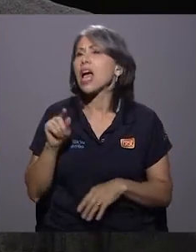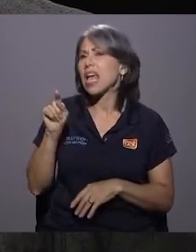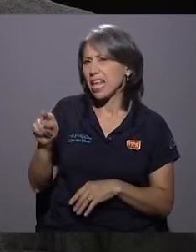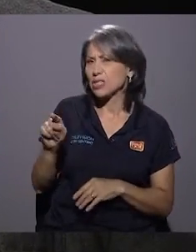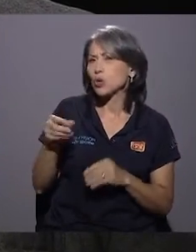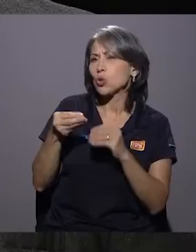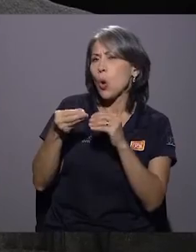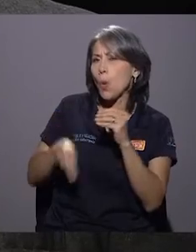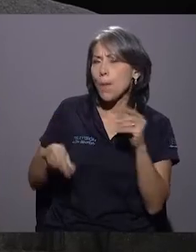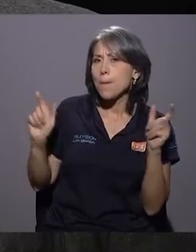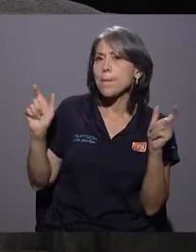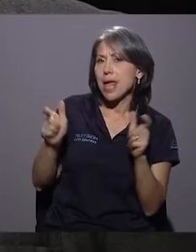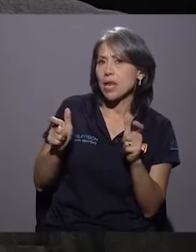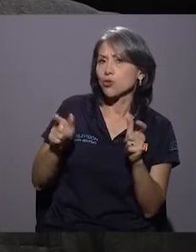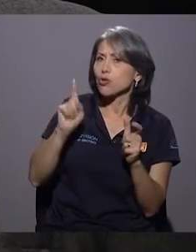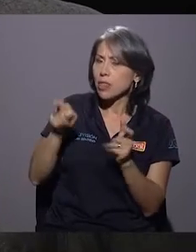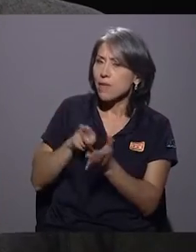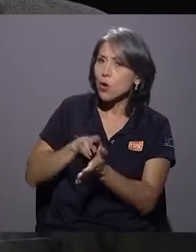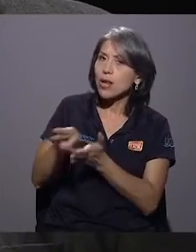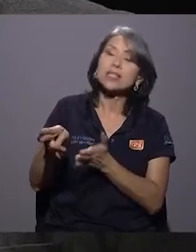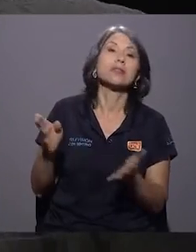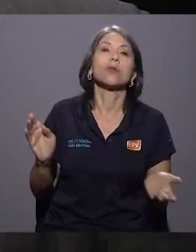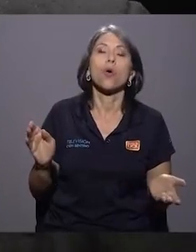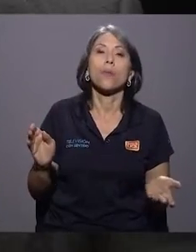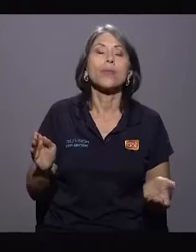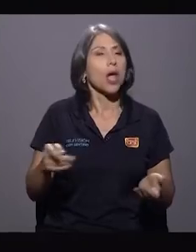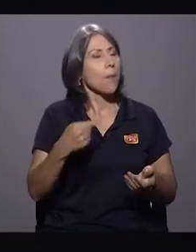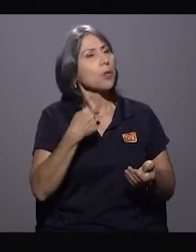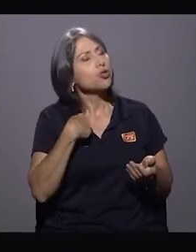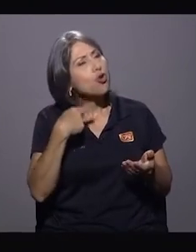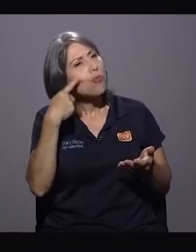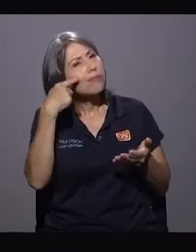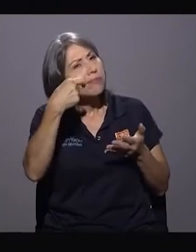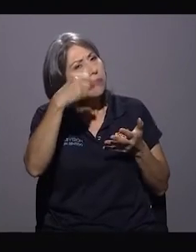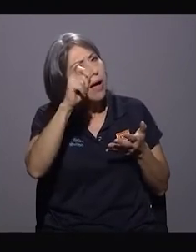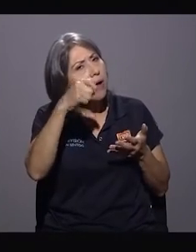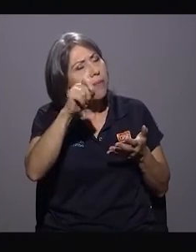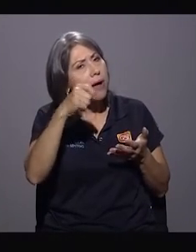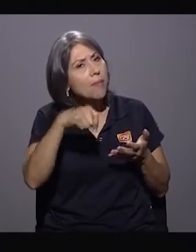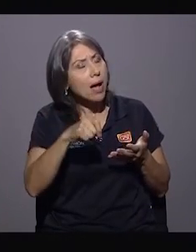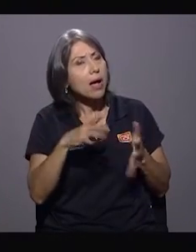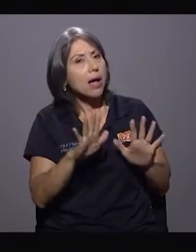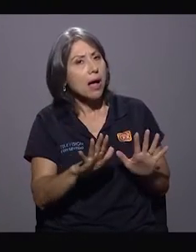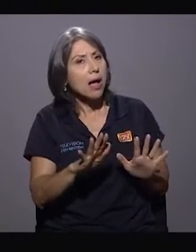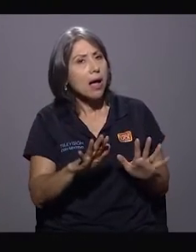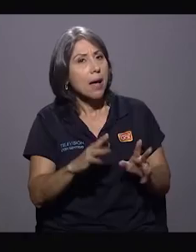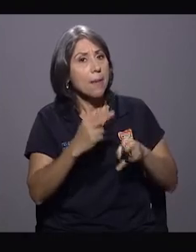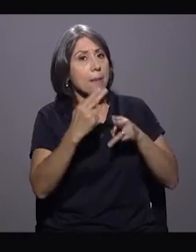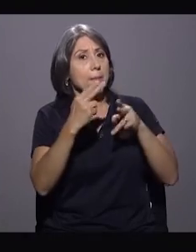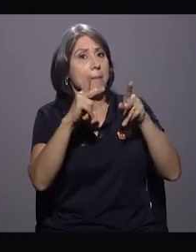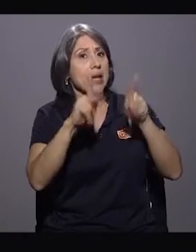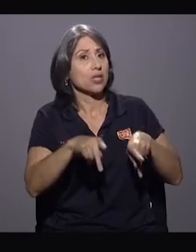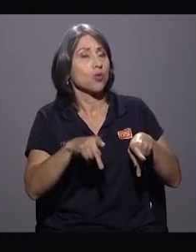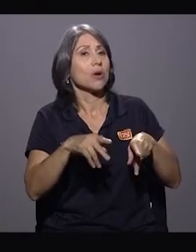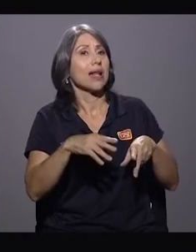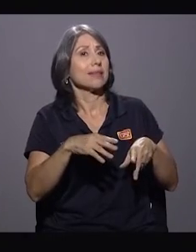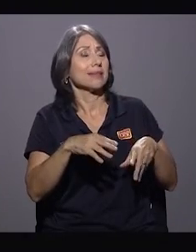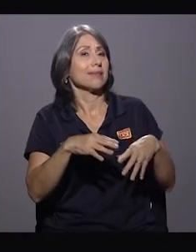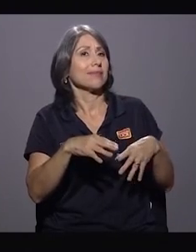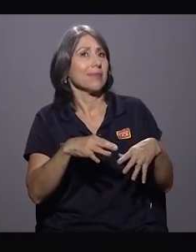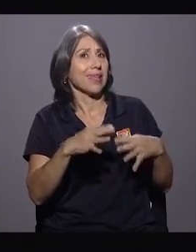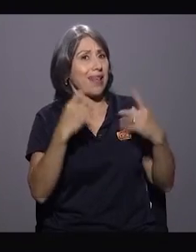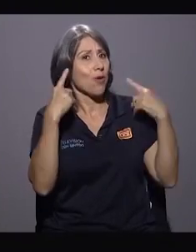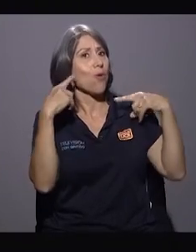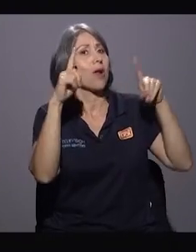que debemos ser bastante honestos en esto. Hice un chequeo, don Juan, en esta cantidad, tal vez de los titulares que llegaron,